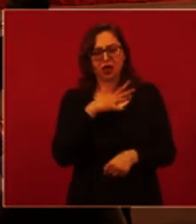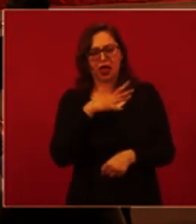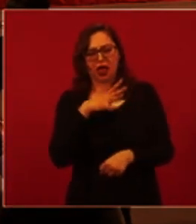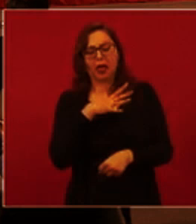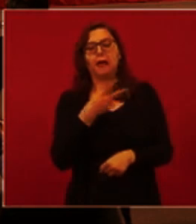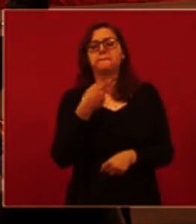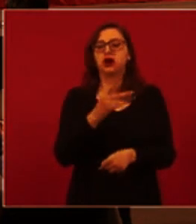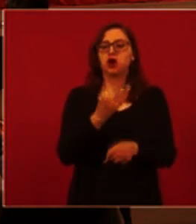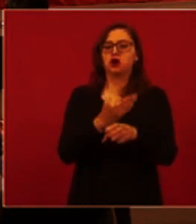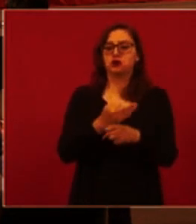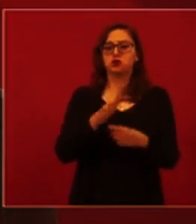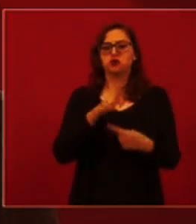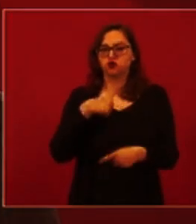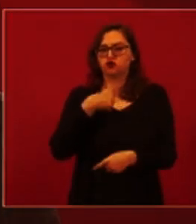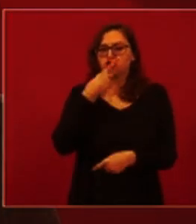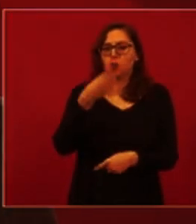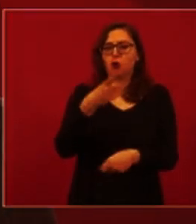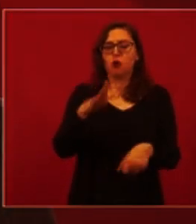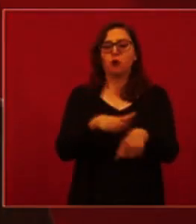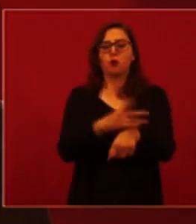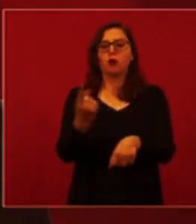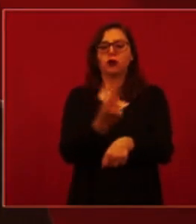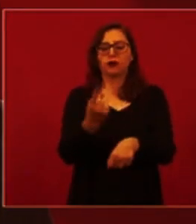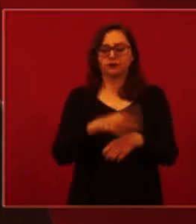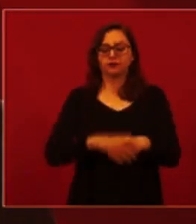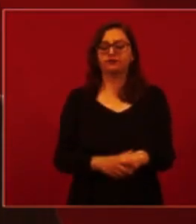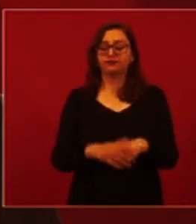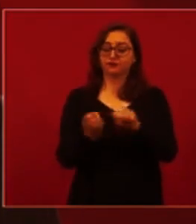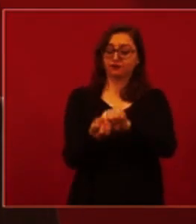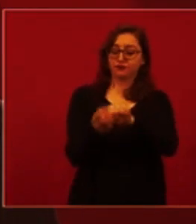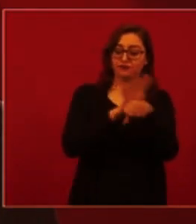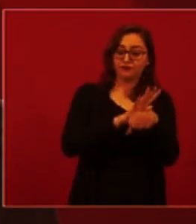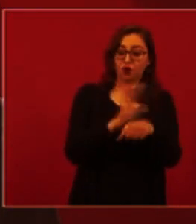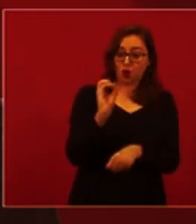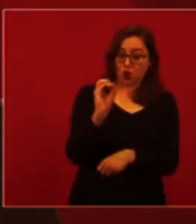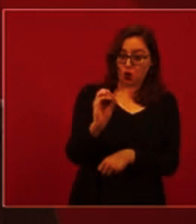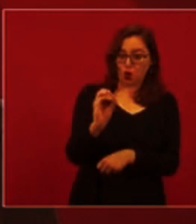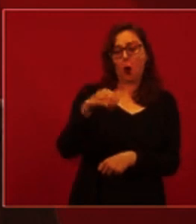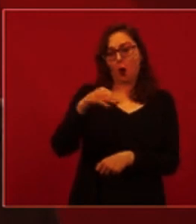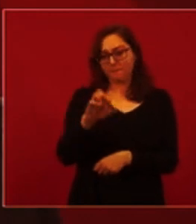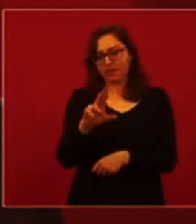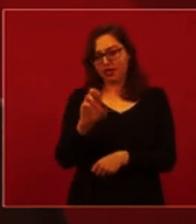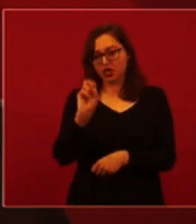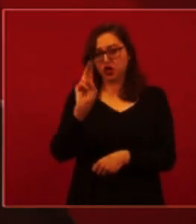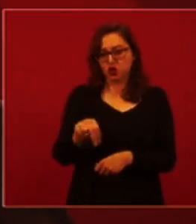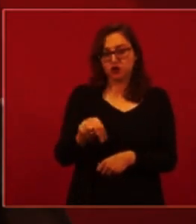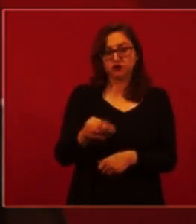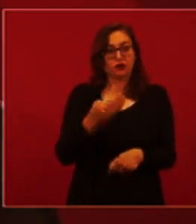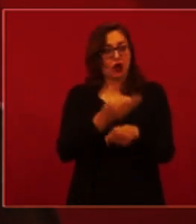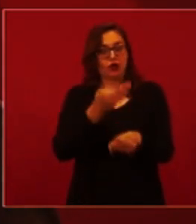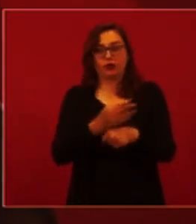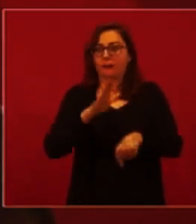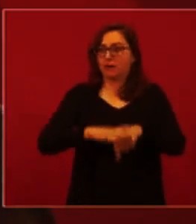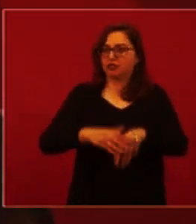quiero comunicar. La variante Omicron, que en este momento se está convirtiendo la preponderante en